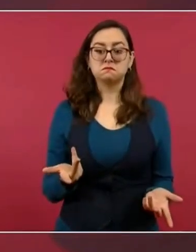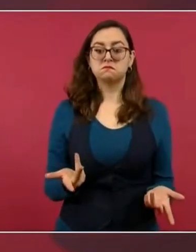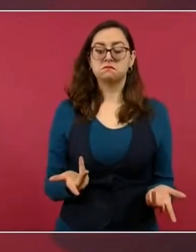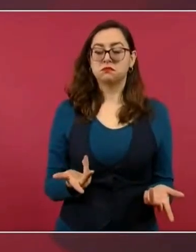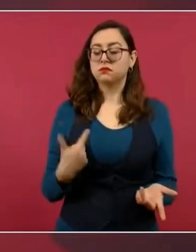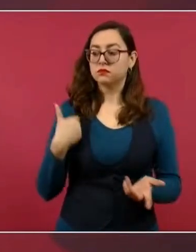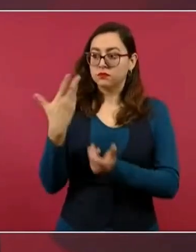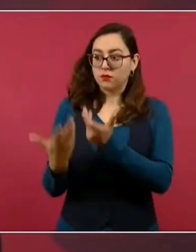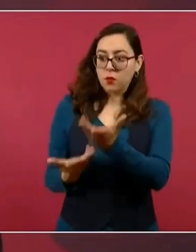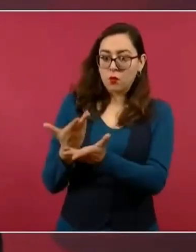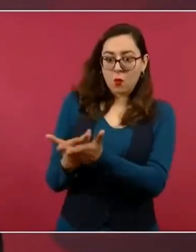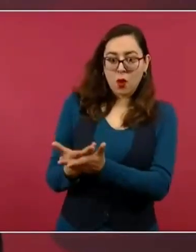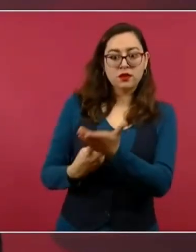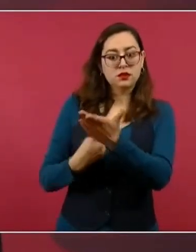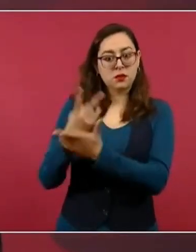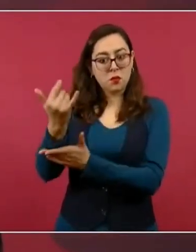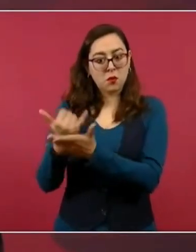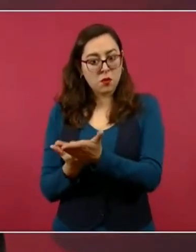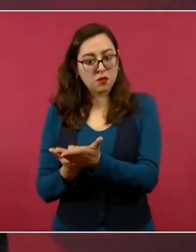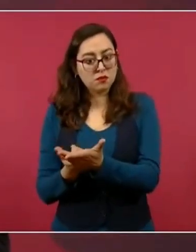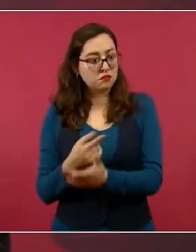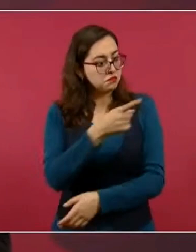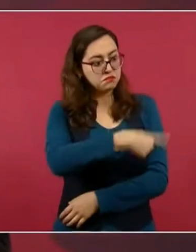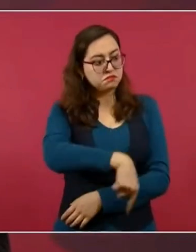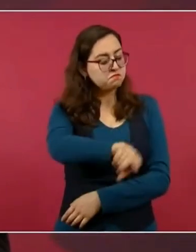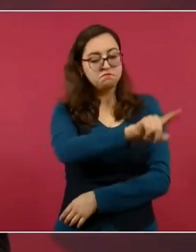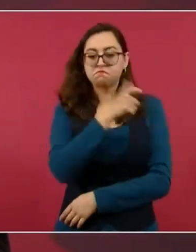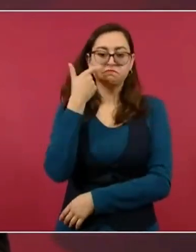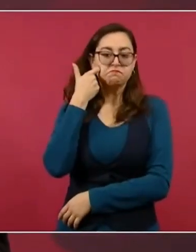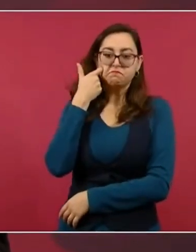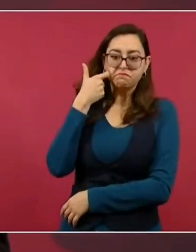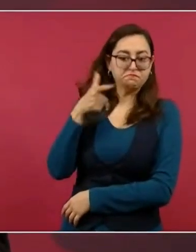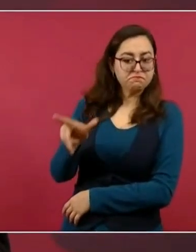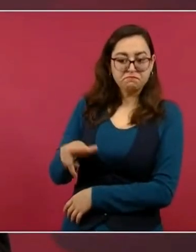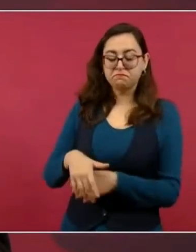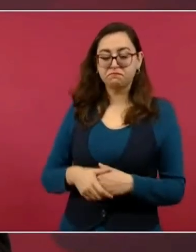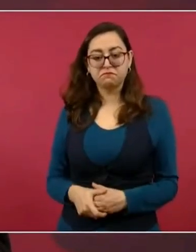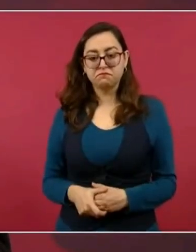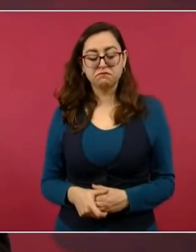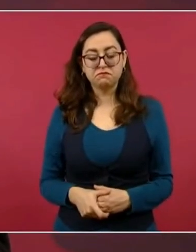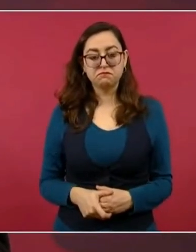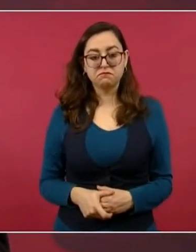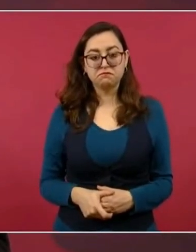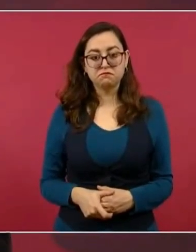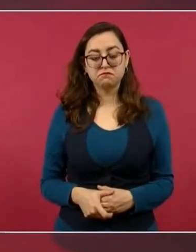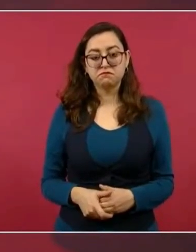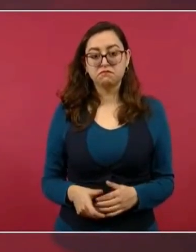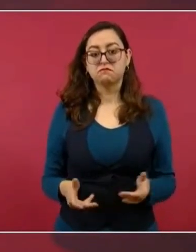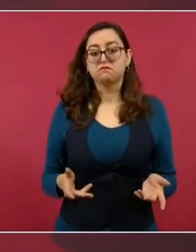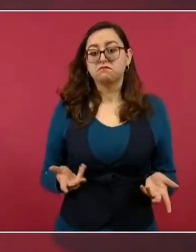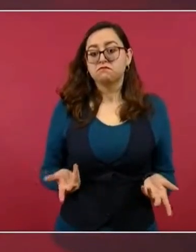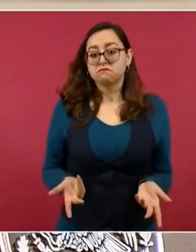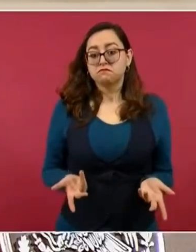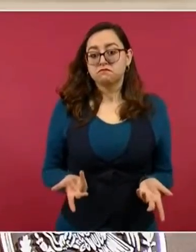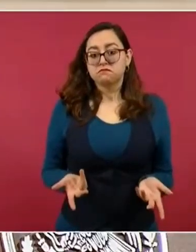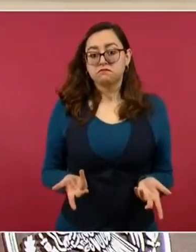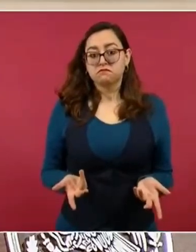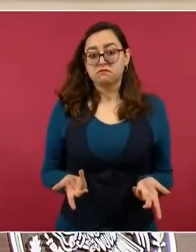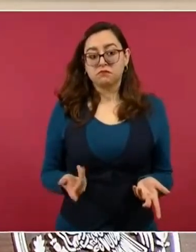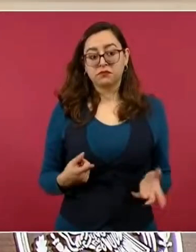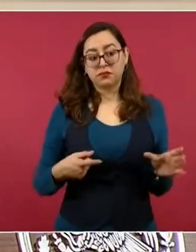proyecto de transformación que están más cerca